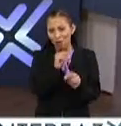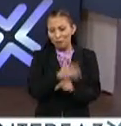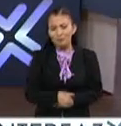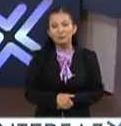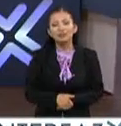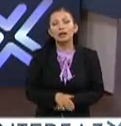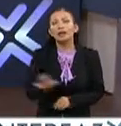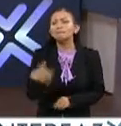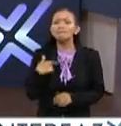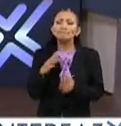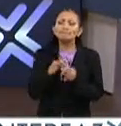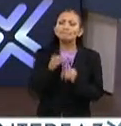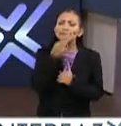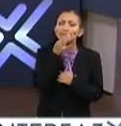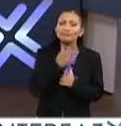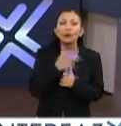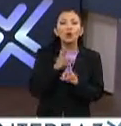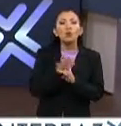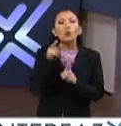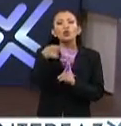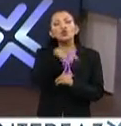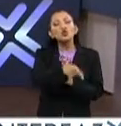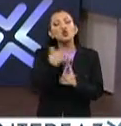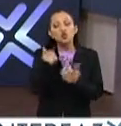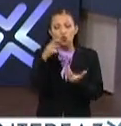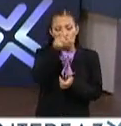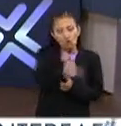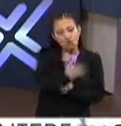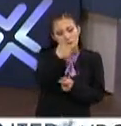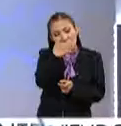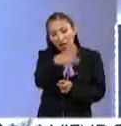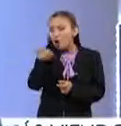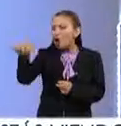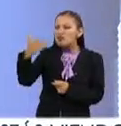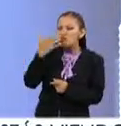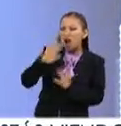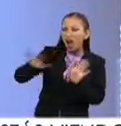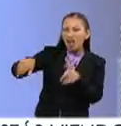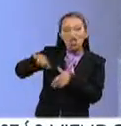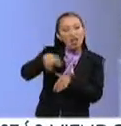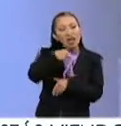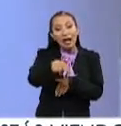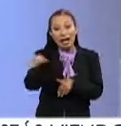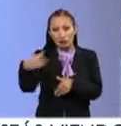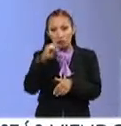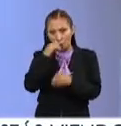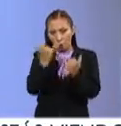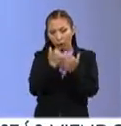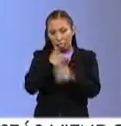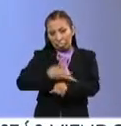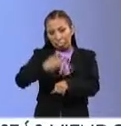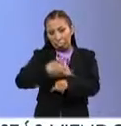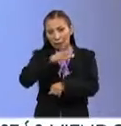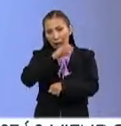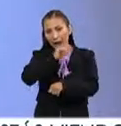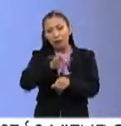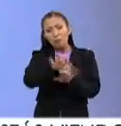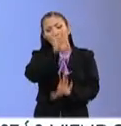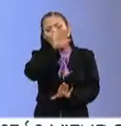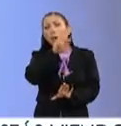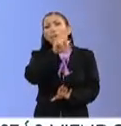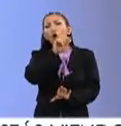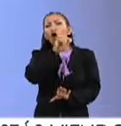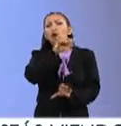Y bueno, cuéntanos, ¿qué es lo que crees que tuviste tú que no tuvieron otros compañeros que lograron acceder a esta beca? ¿Y por qué